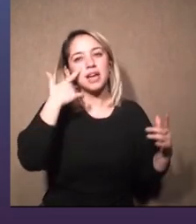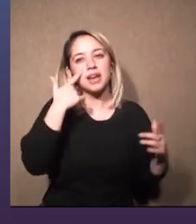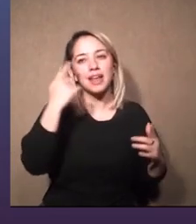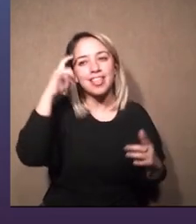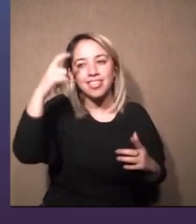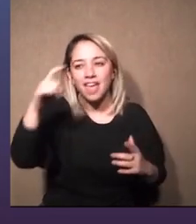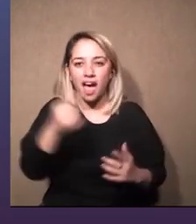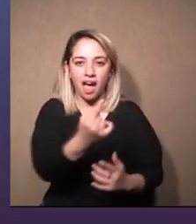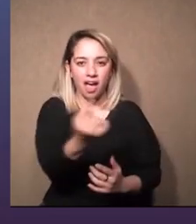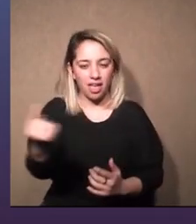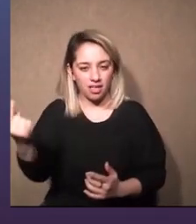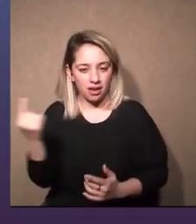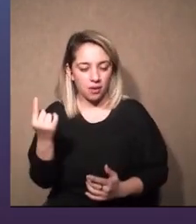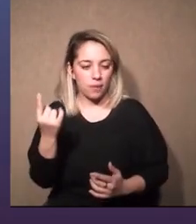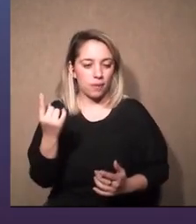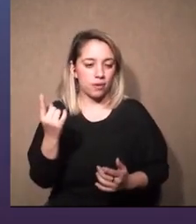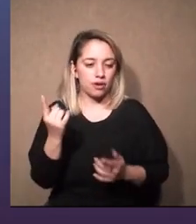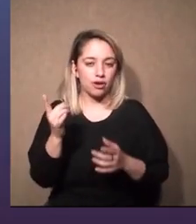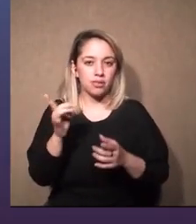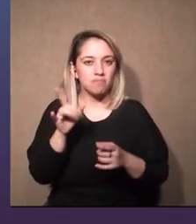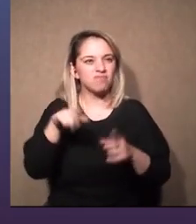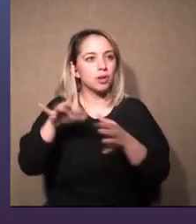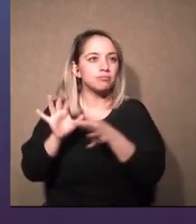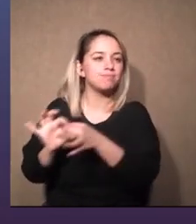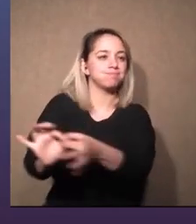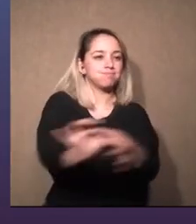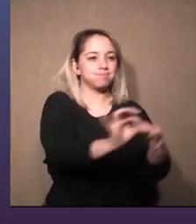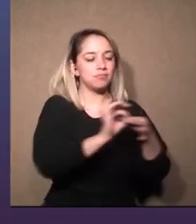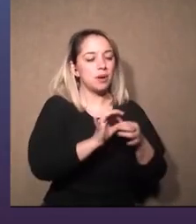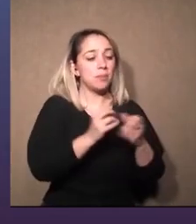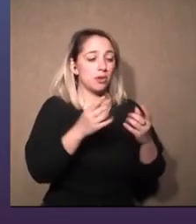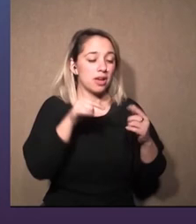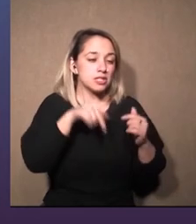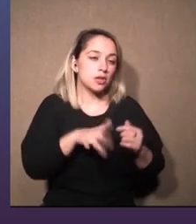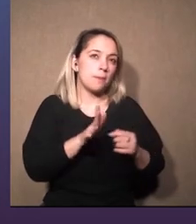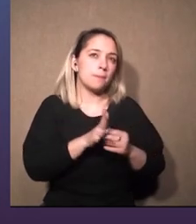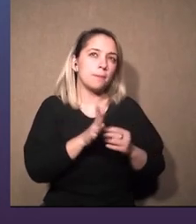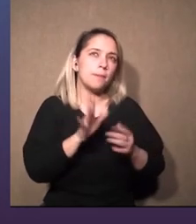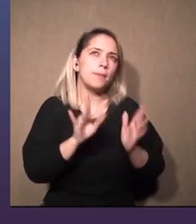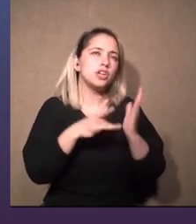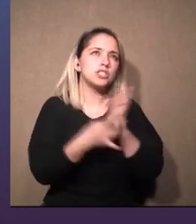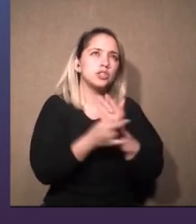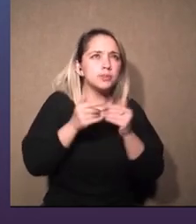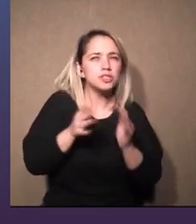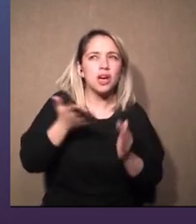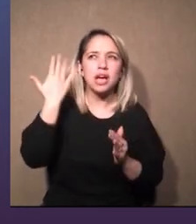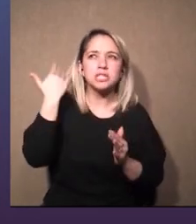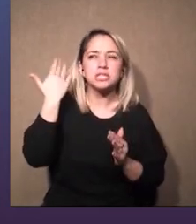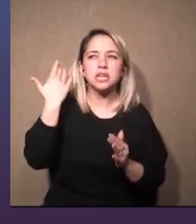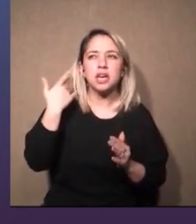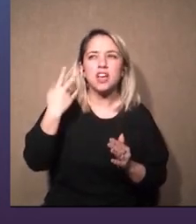eso que a veces es un proceso un proyecto que empezó hace dos años tres años que